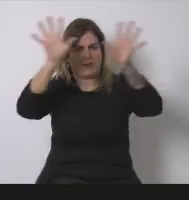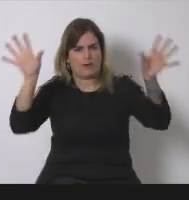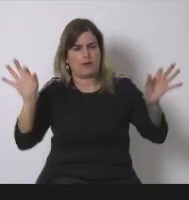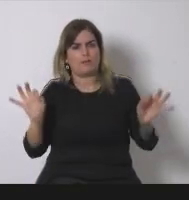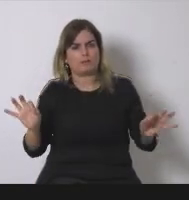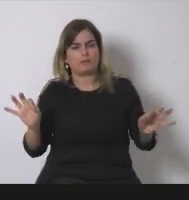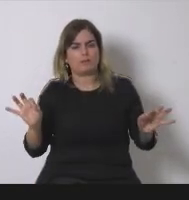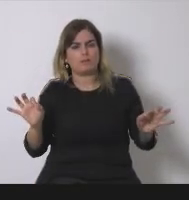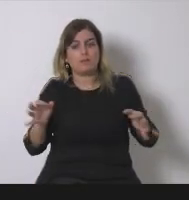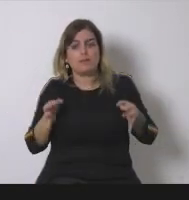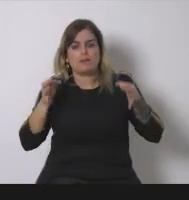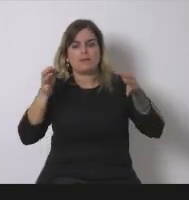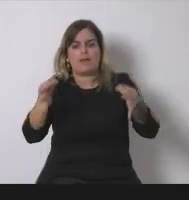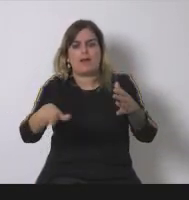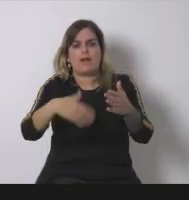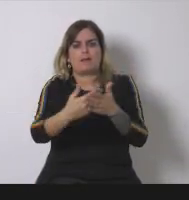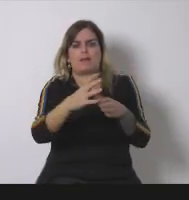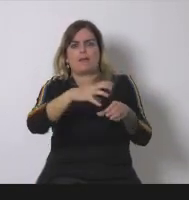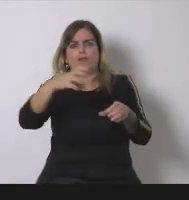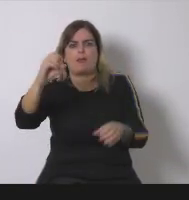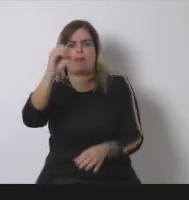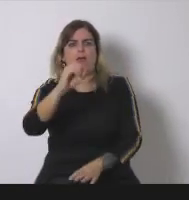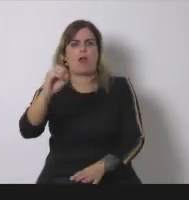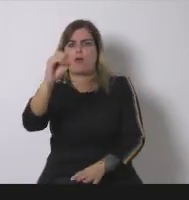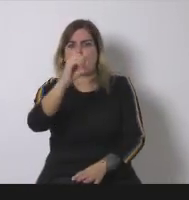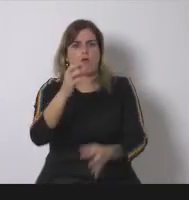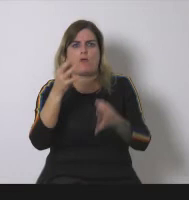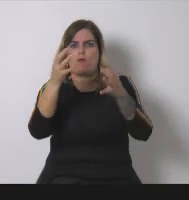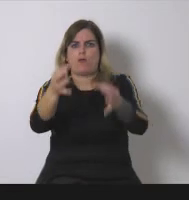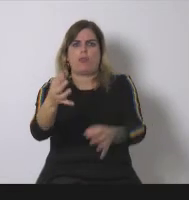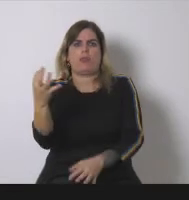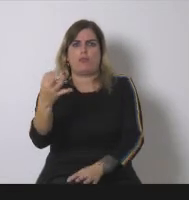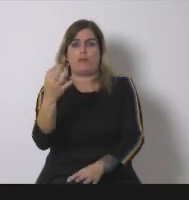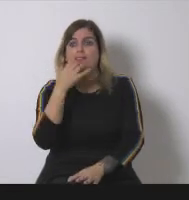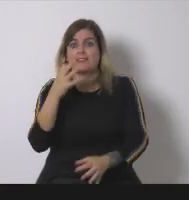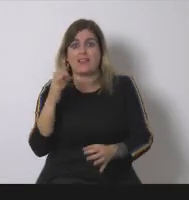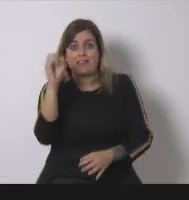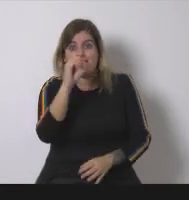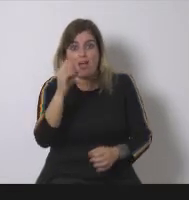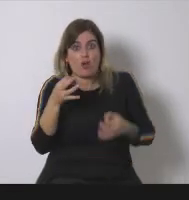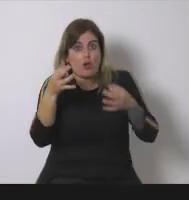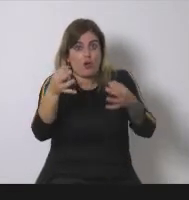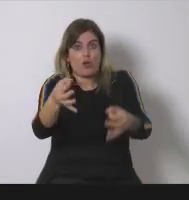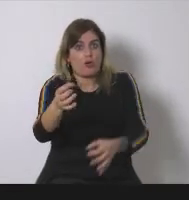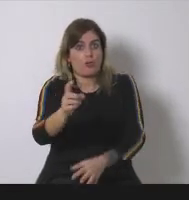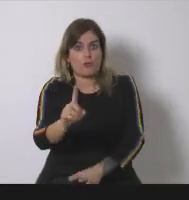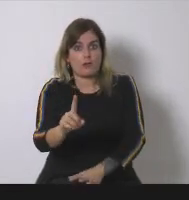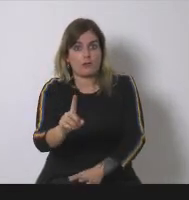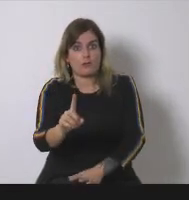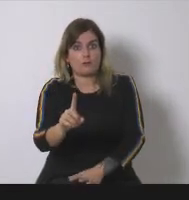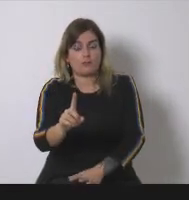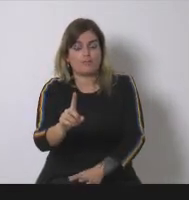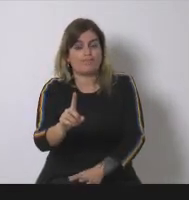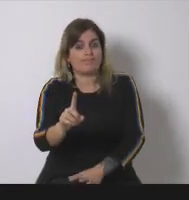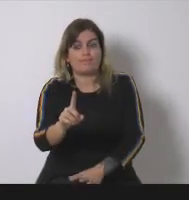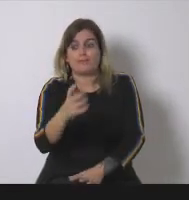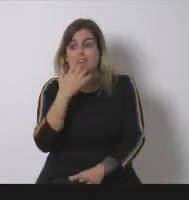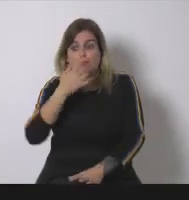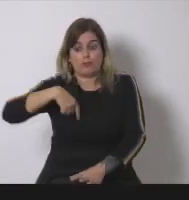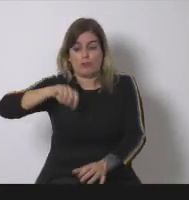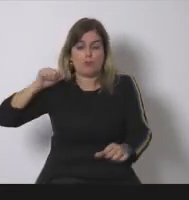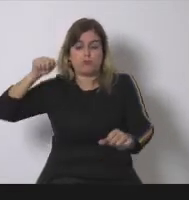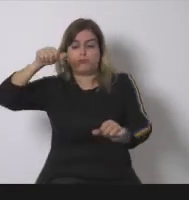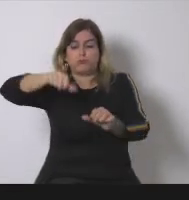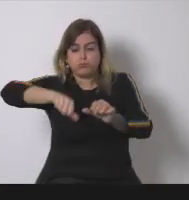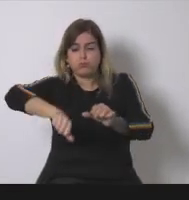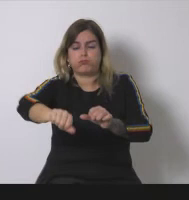momento porque si no se llega al cero de emisiones si emitimos emisiones de efecto invernadero esto es como